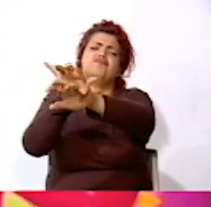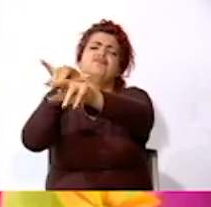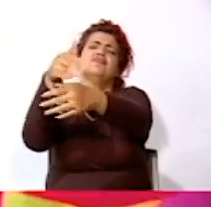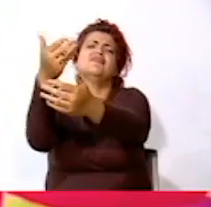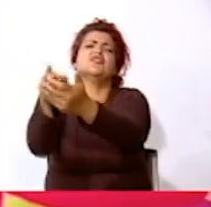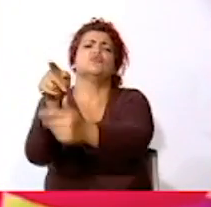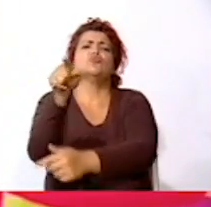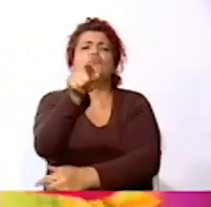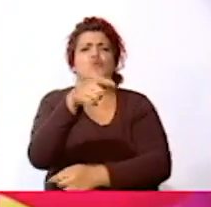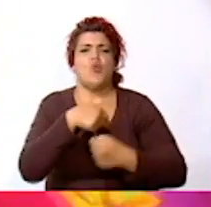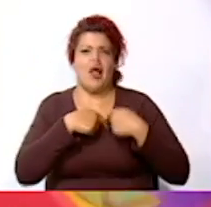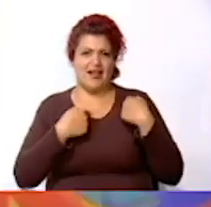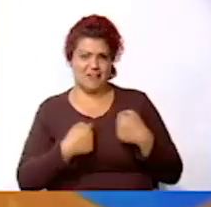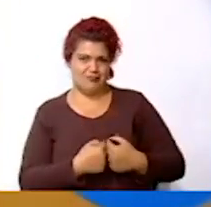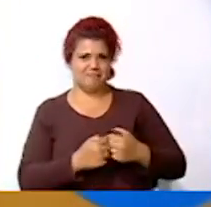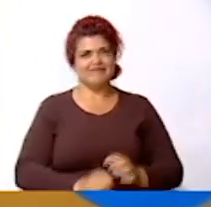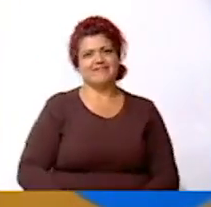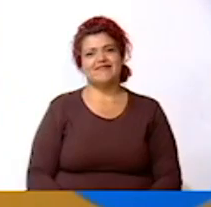corazón